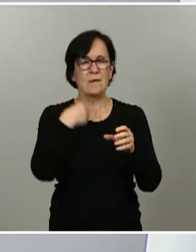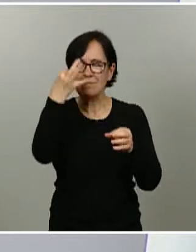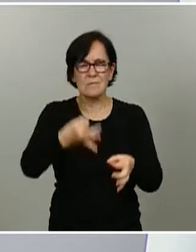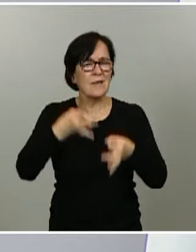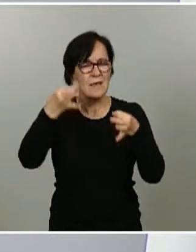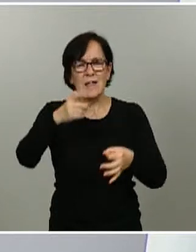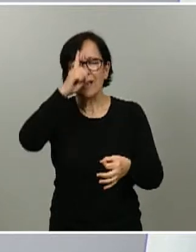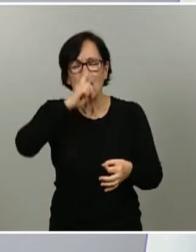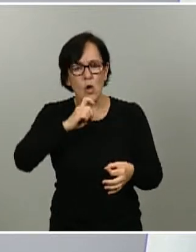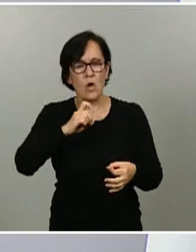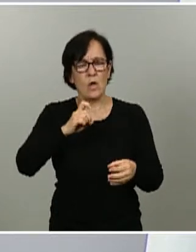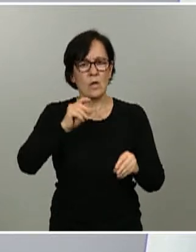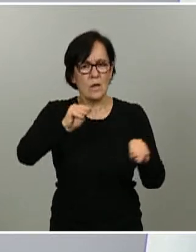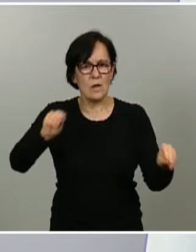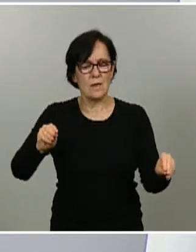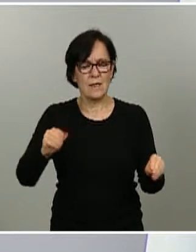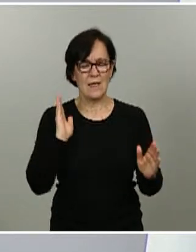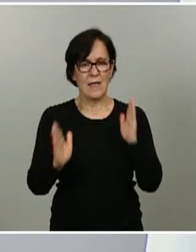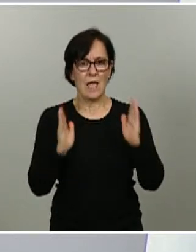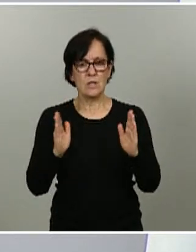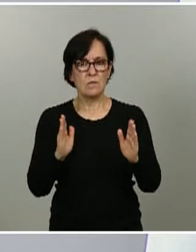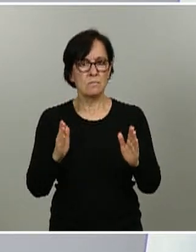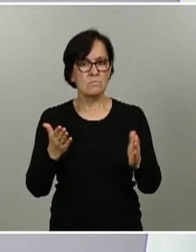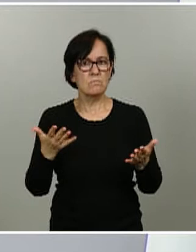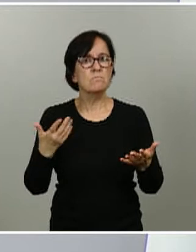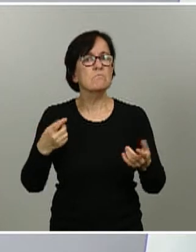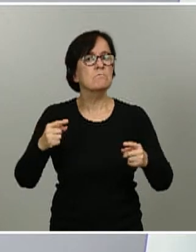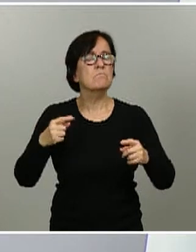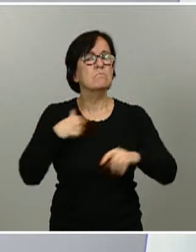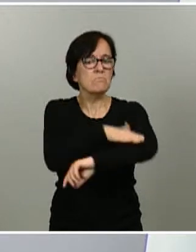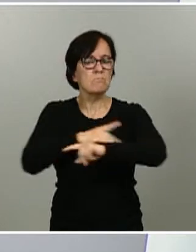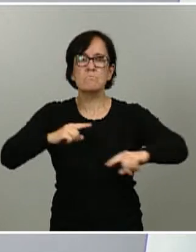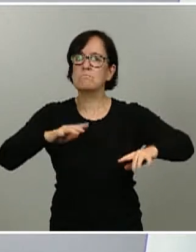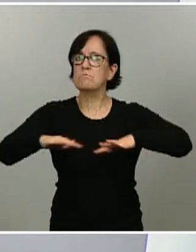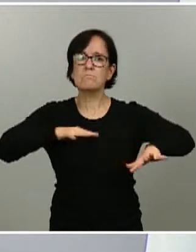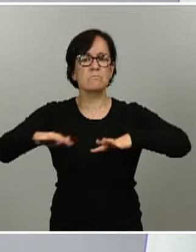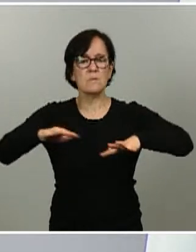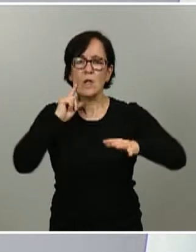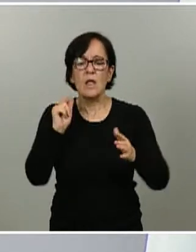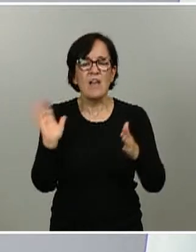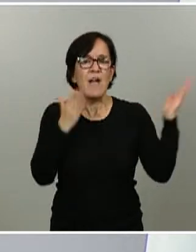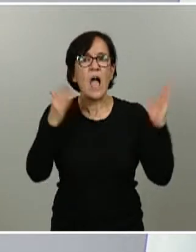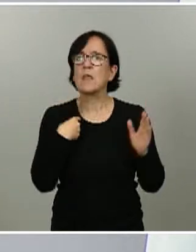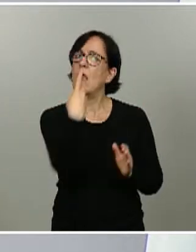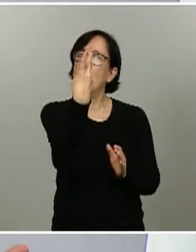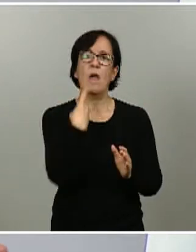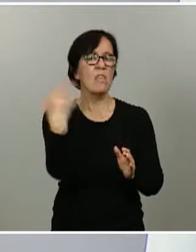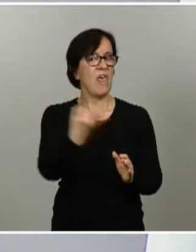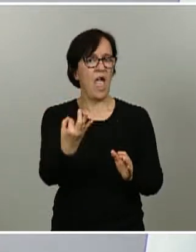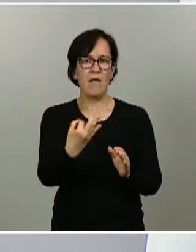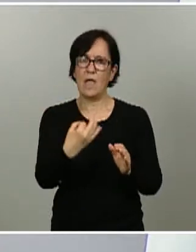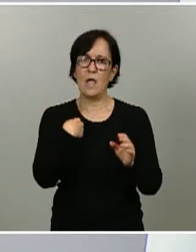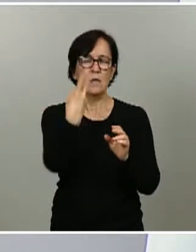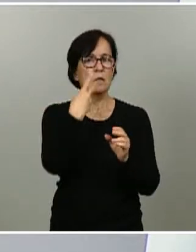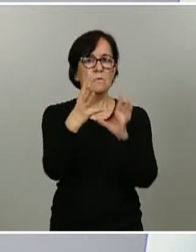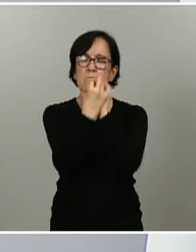etapa de cogobernanza, que las decisiones respecto a la progresión de fase se toman conjuntamente. Efectivamente, hay